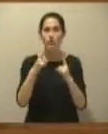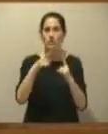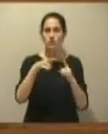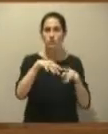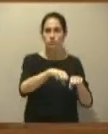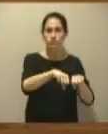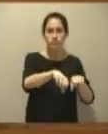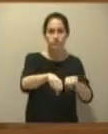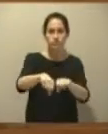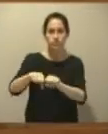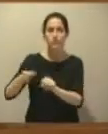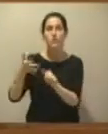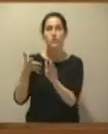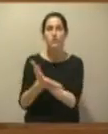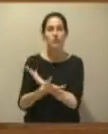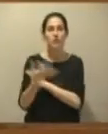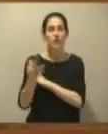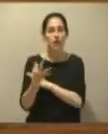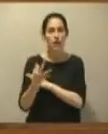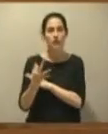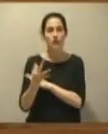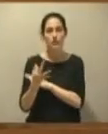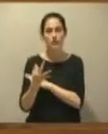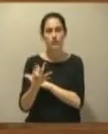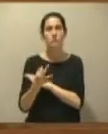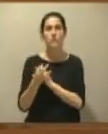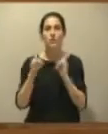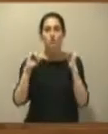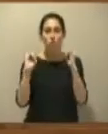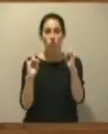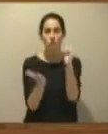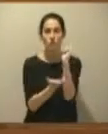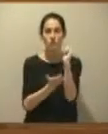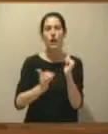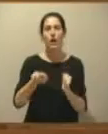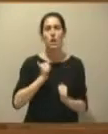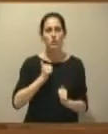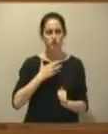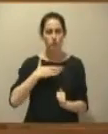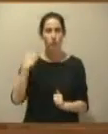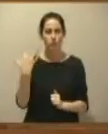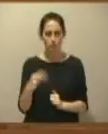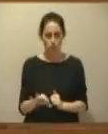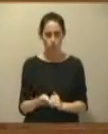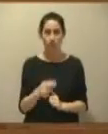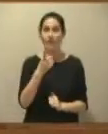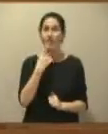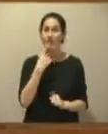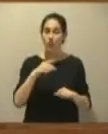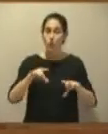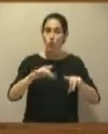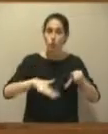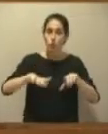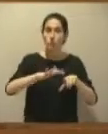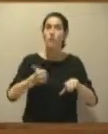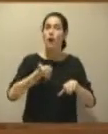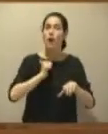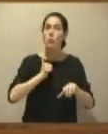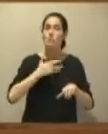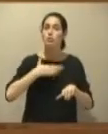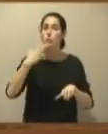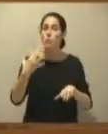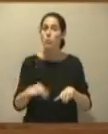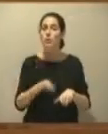lo tanto, es susceptible de aprovechamiento forestal. Y digo es susceptible porque sí es cierto